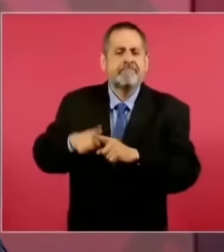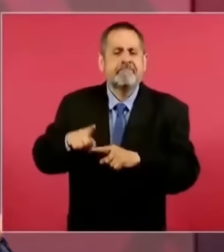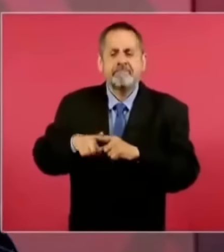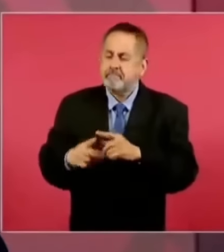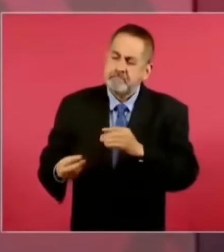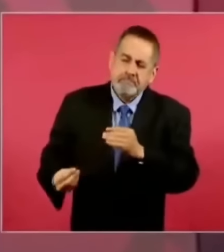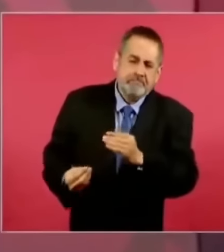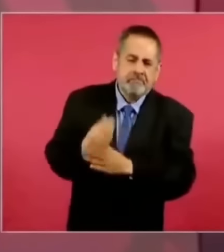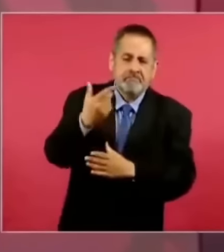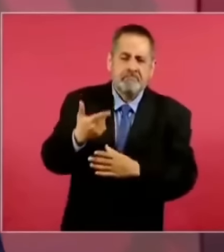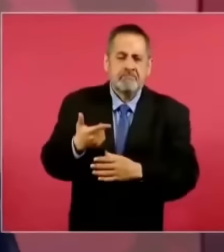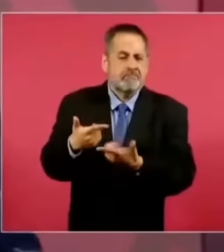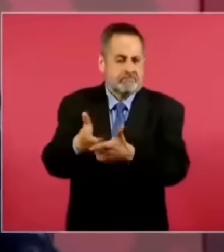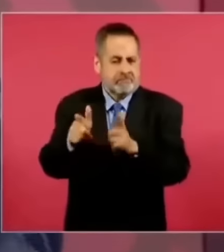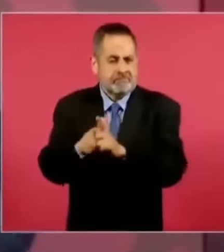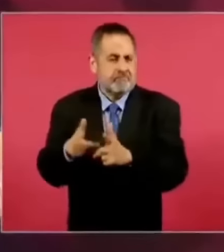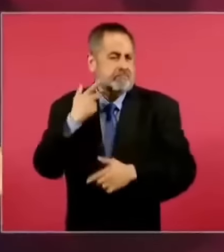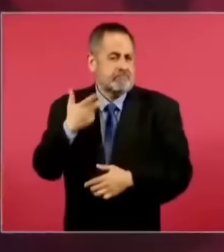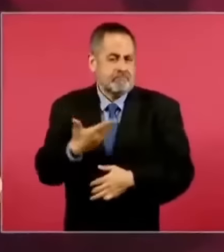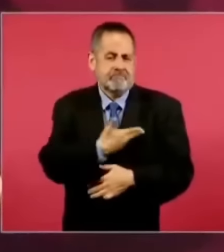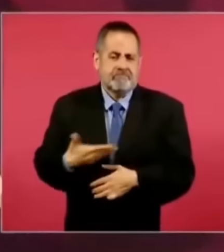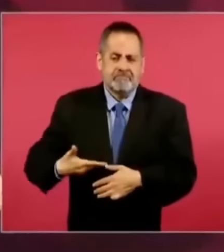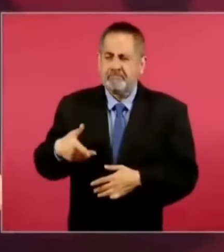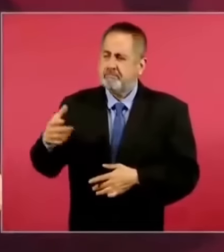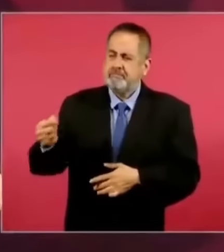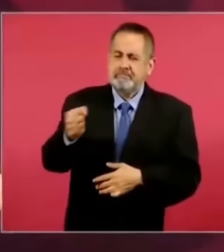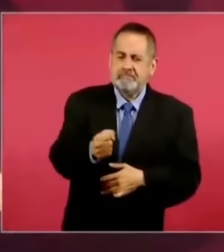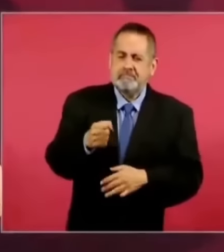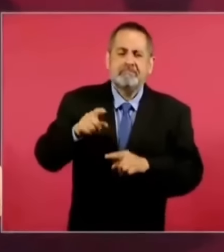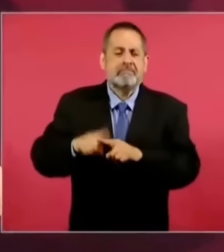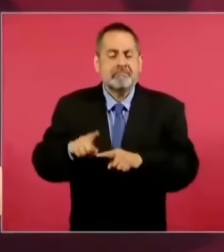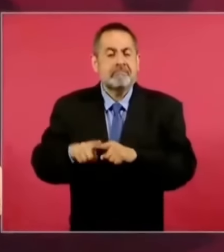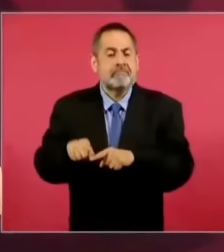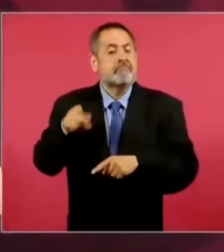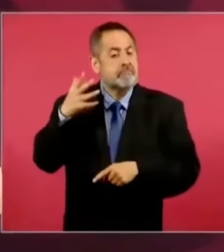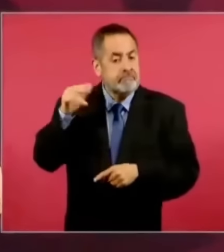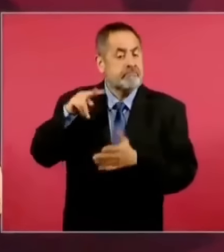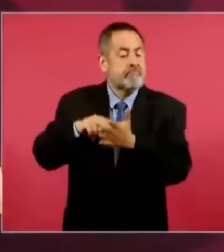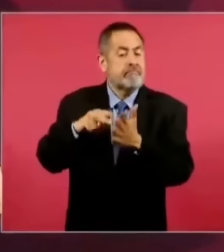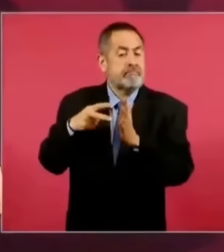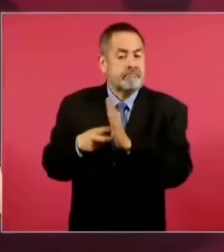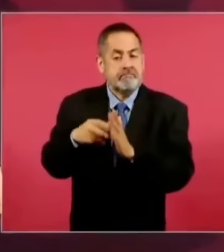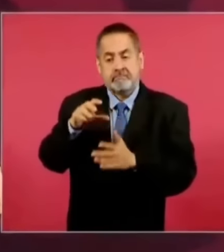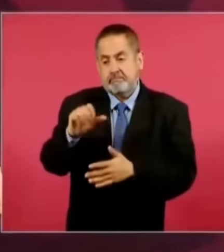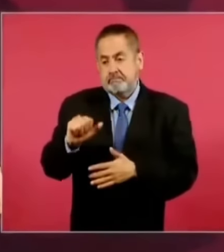partido fuese el ingeniero Cárdenas.